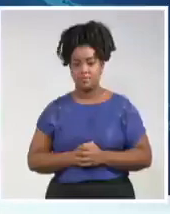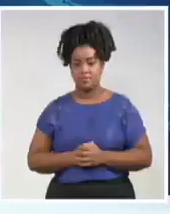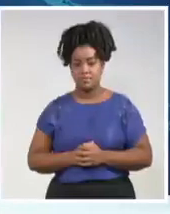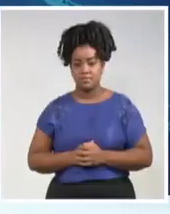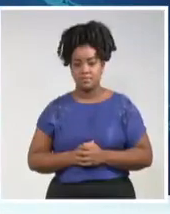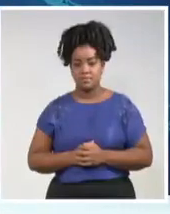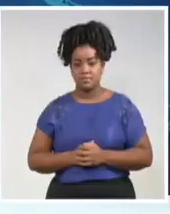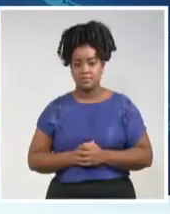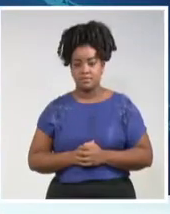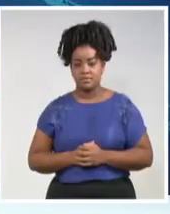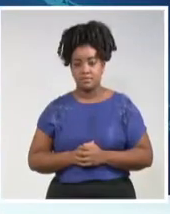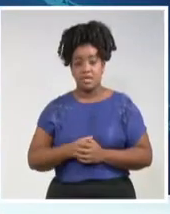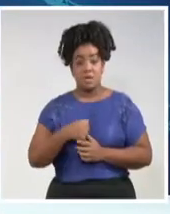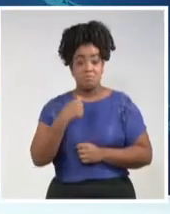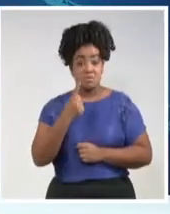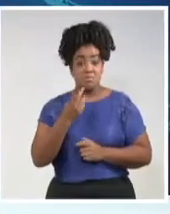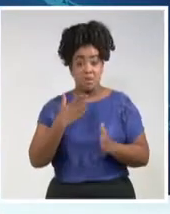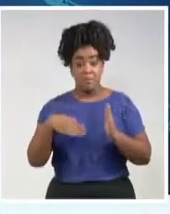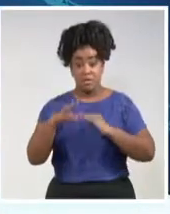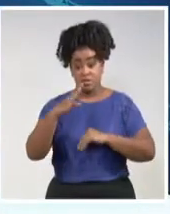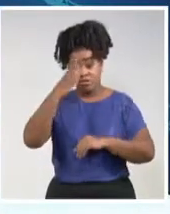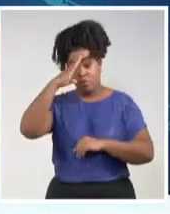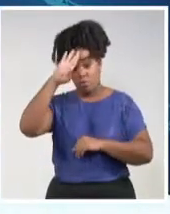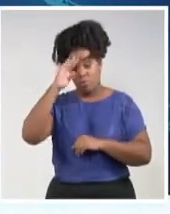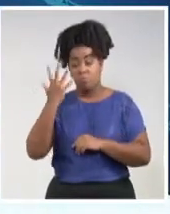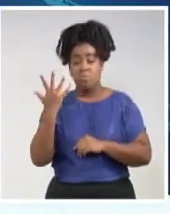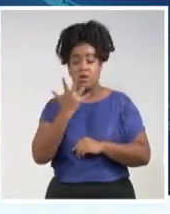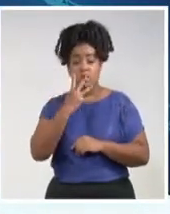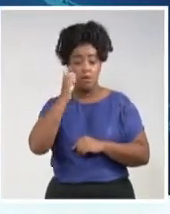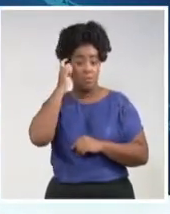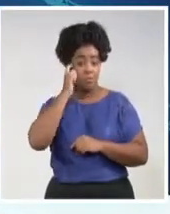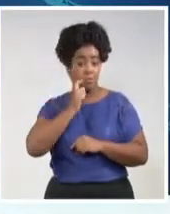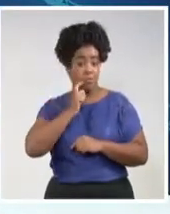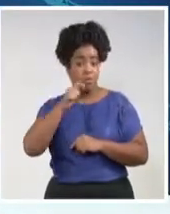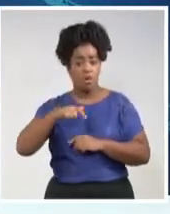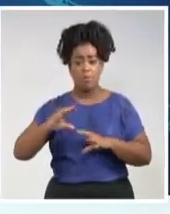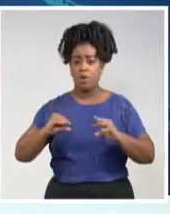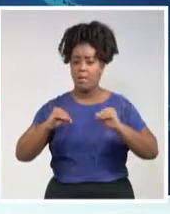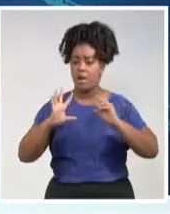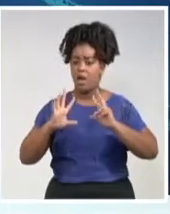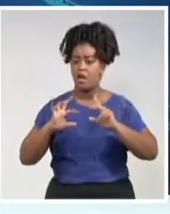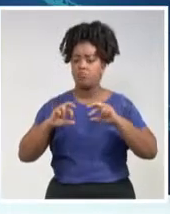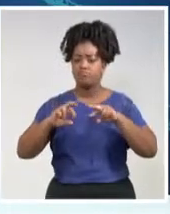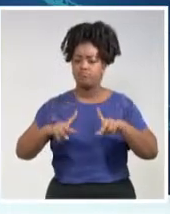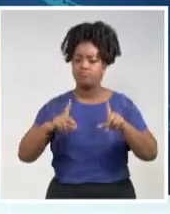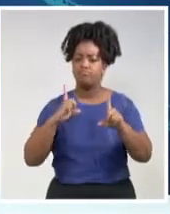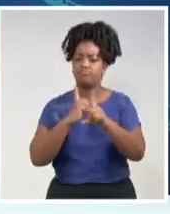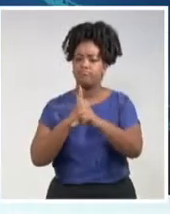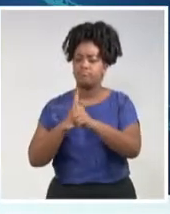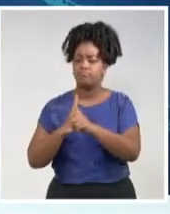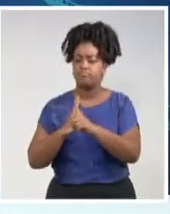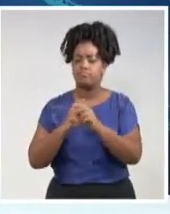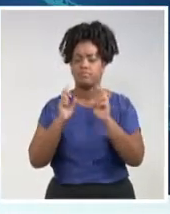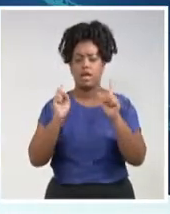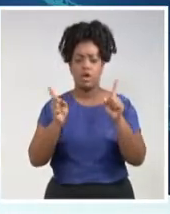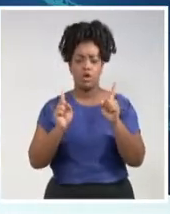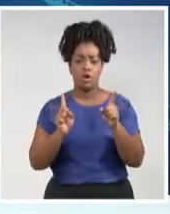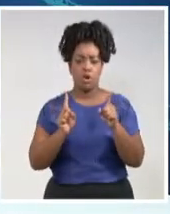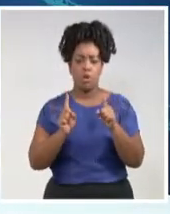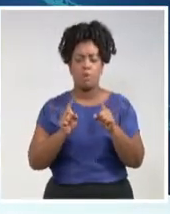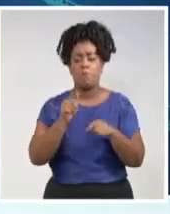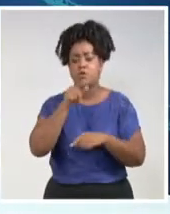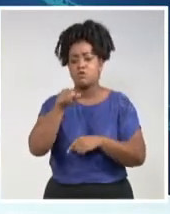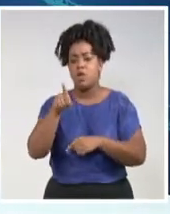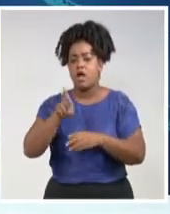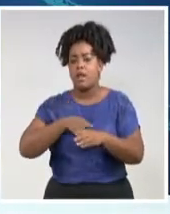El ministro de la República, Manuel Marrero Cruz, sostuvo esta mañana un nuevo encuentro con los máximos responsables de las seis agencias cubanas de